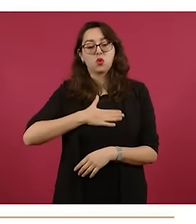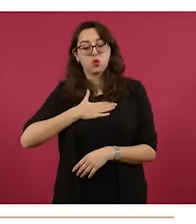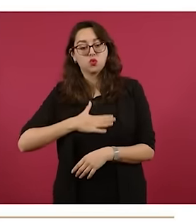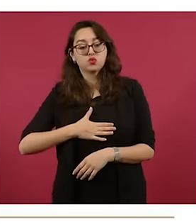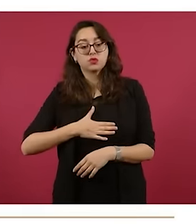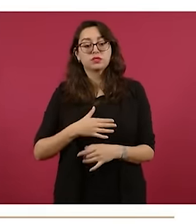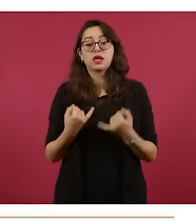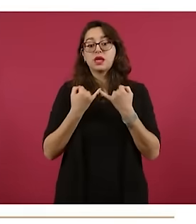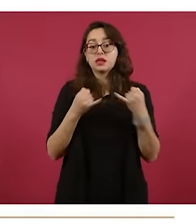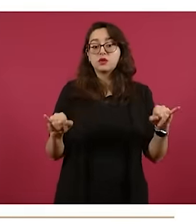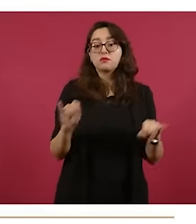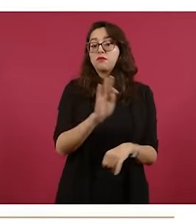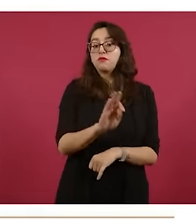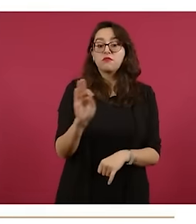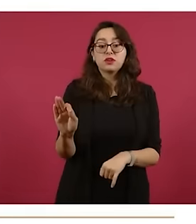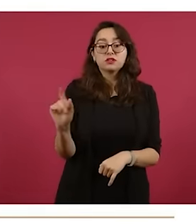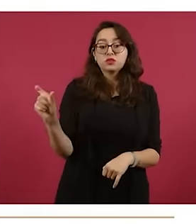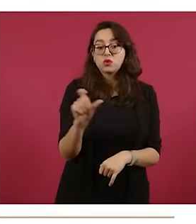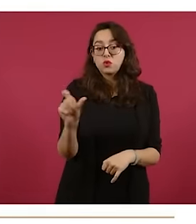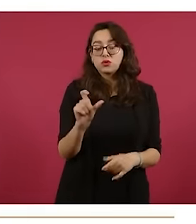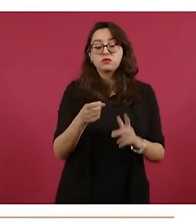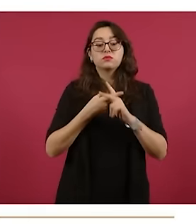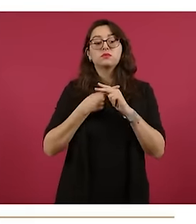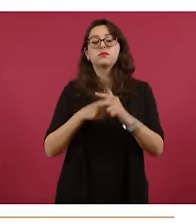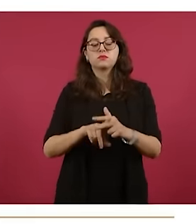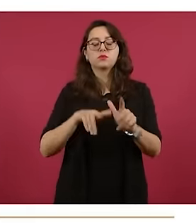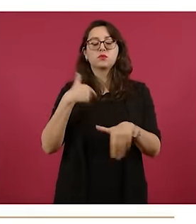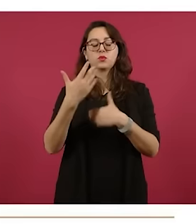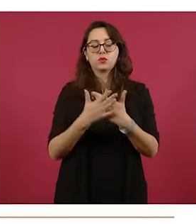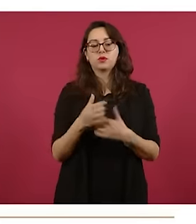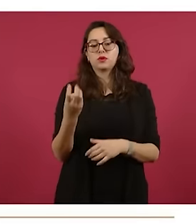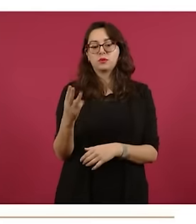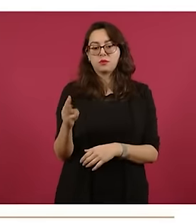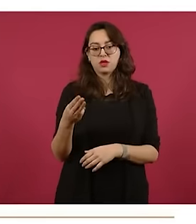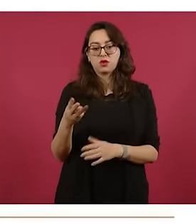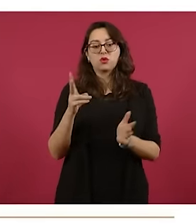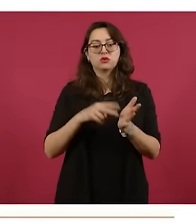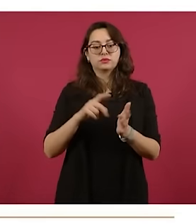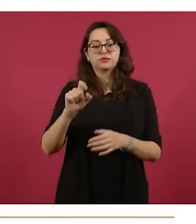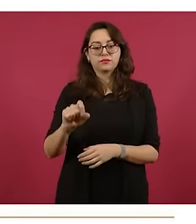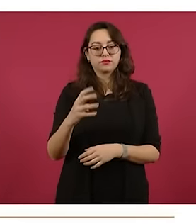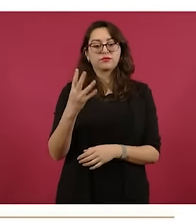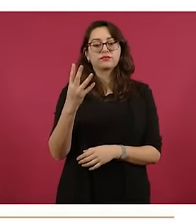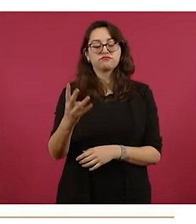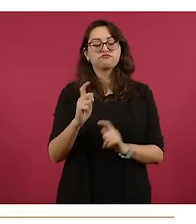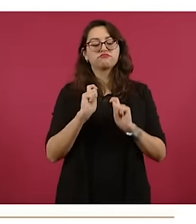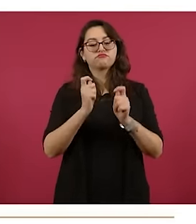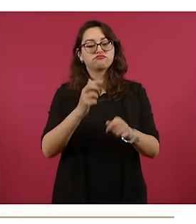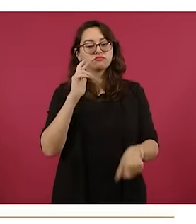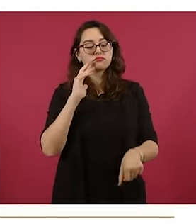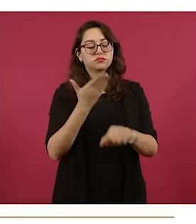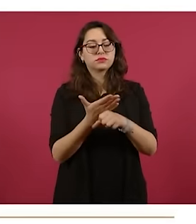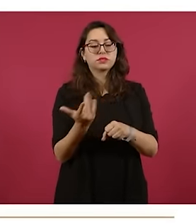La fecha para la terminación y puesta en marcha de este proyecto es en mayo de 2024. Está encargada de este proyecto